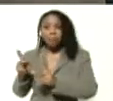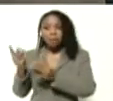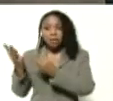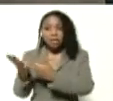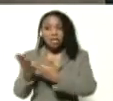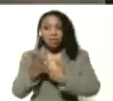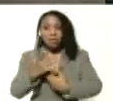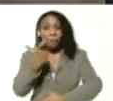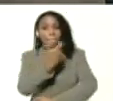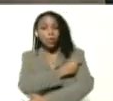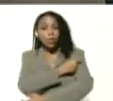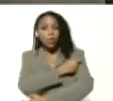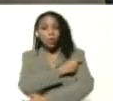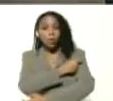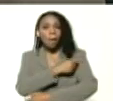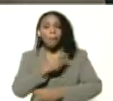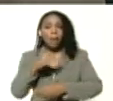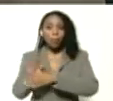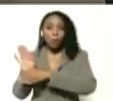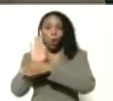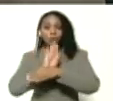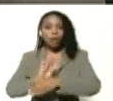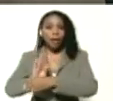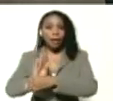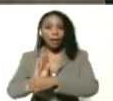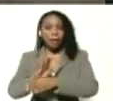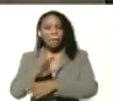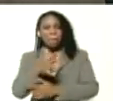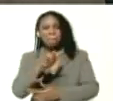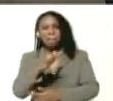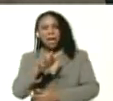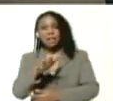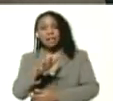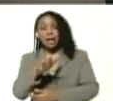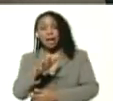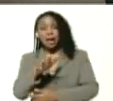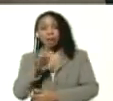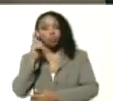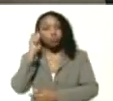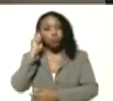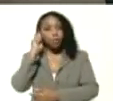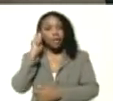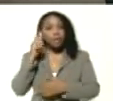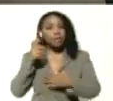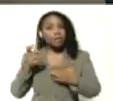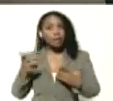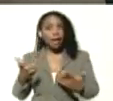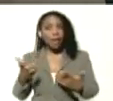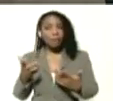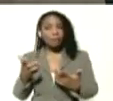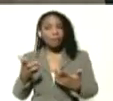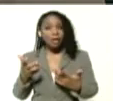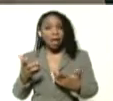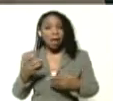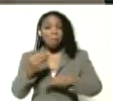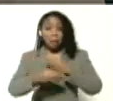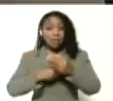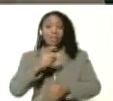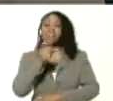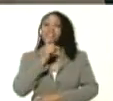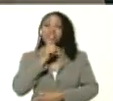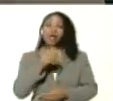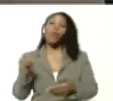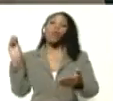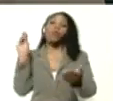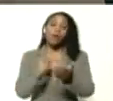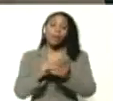para proteger. A pareciera, Gisela, que va a ser difícil volver